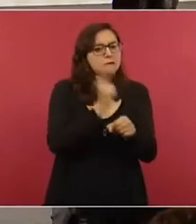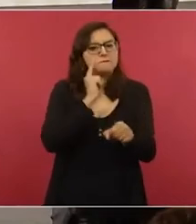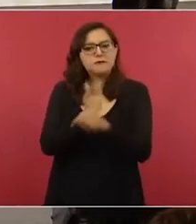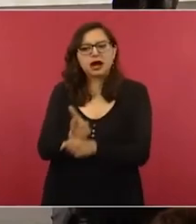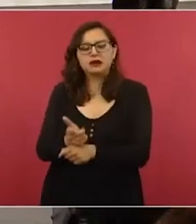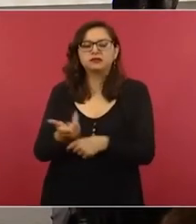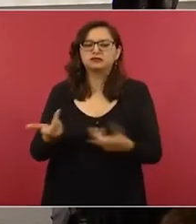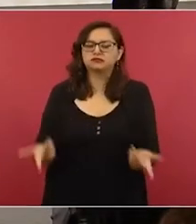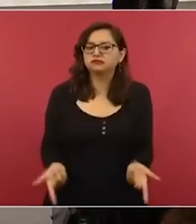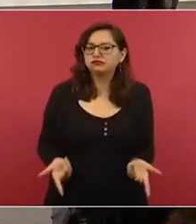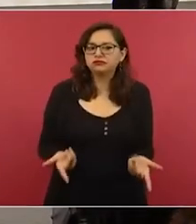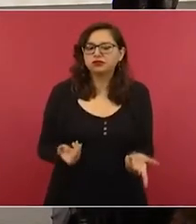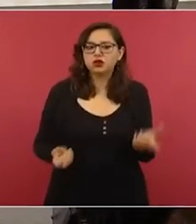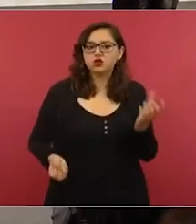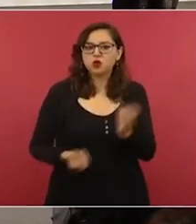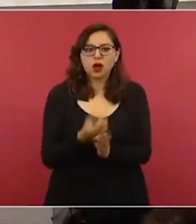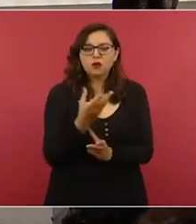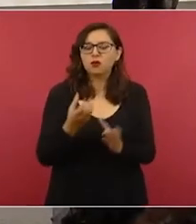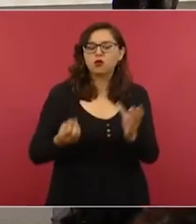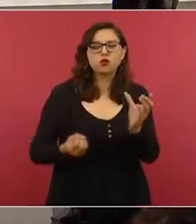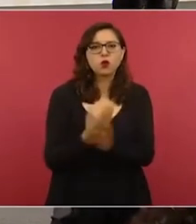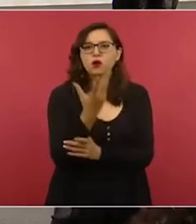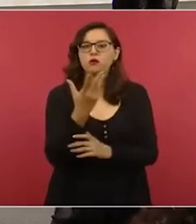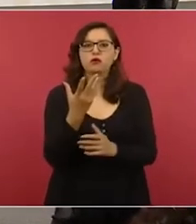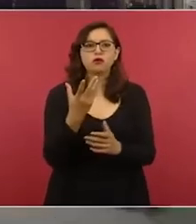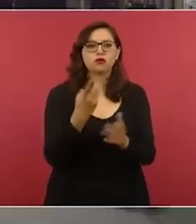Es cuanto, presidente. Muchas gracias.